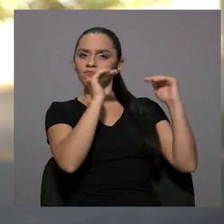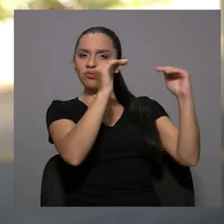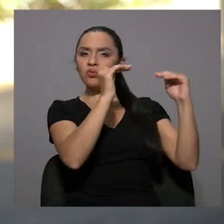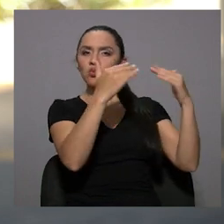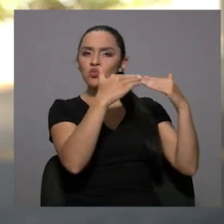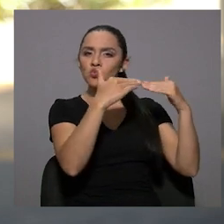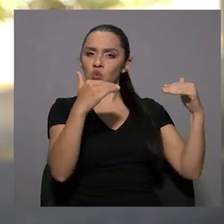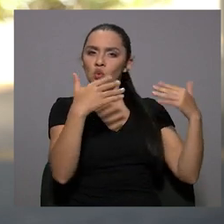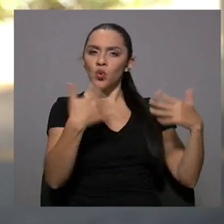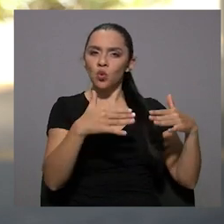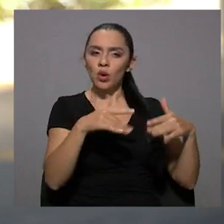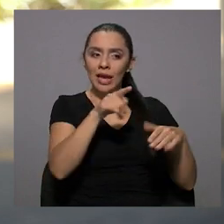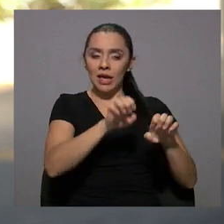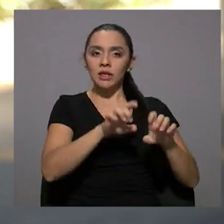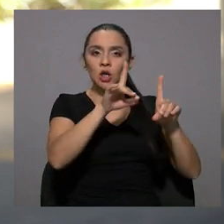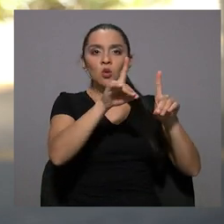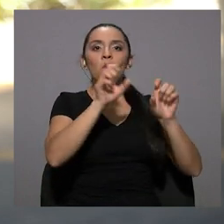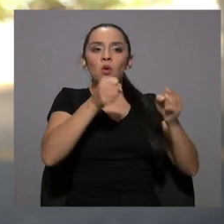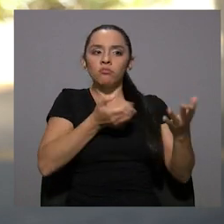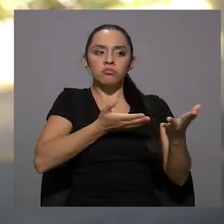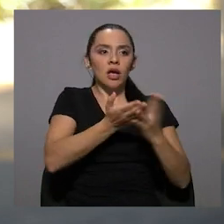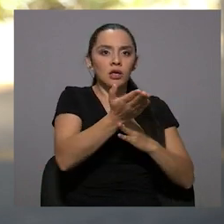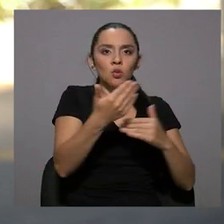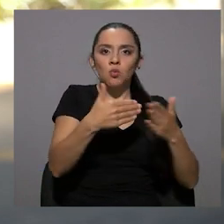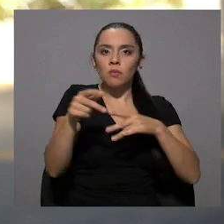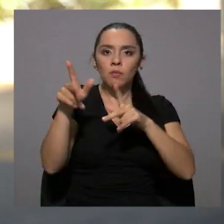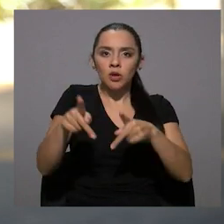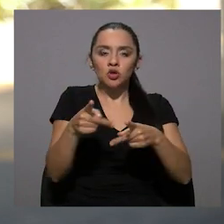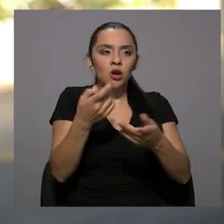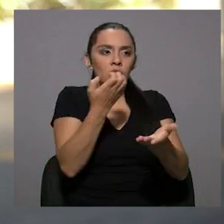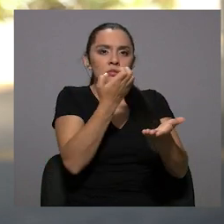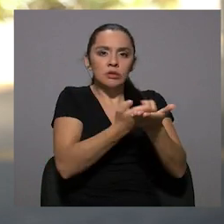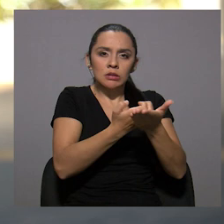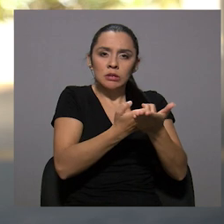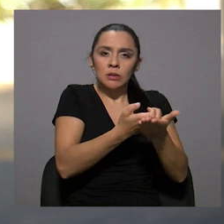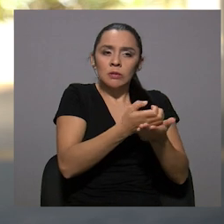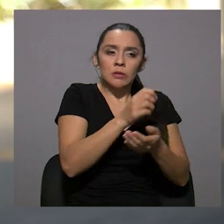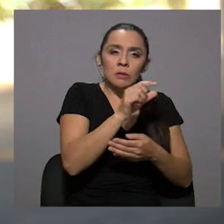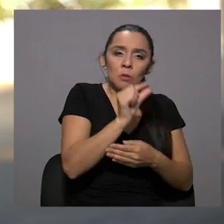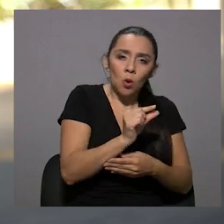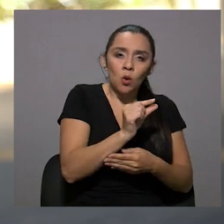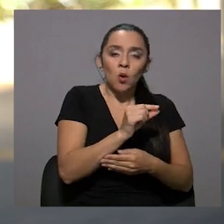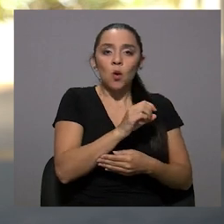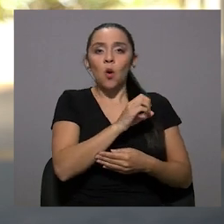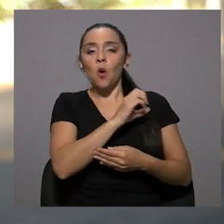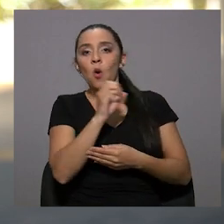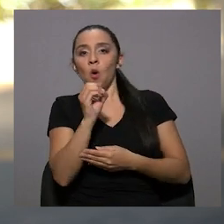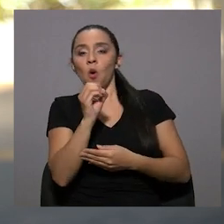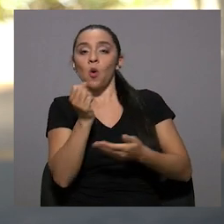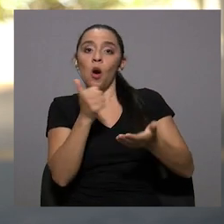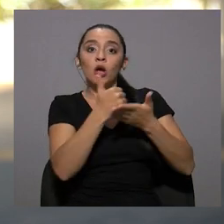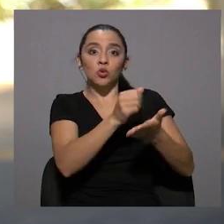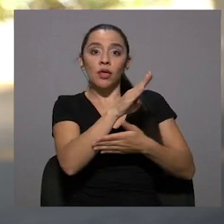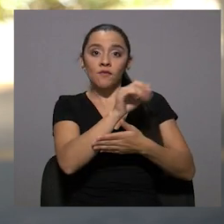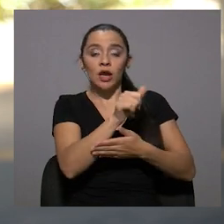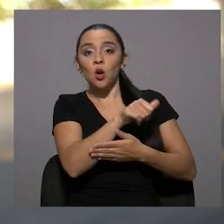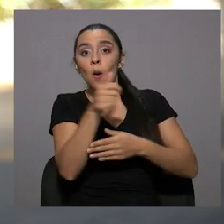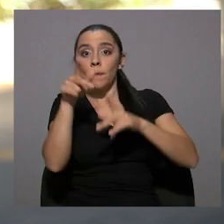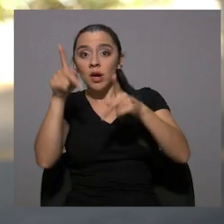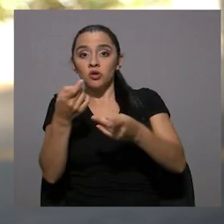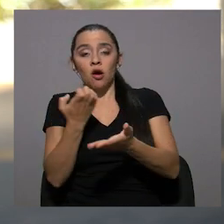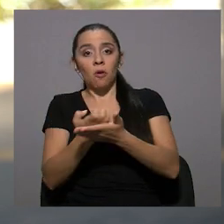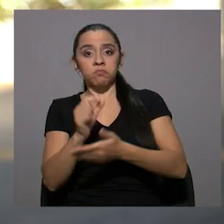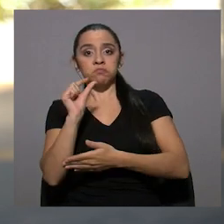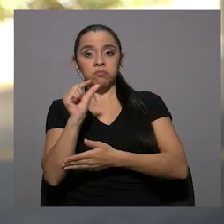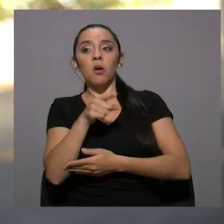alto nivel, la cual es una educación que podemos acceder a personas de bajos recursos por medio de becas hasta personas con una alta estabilidad económica.